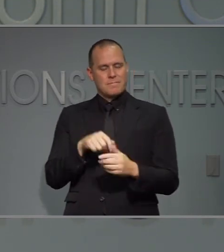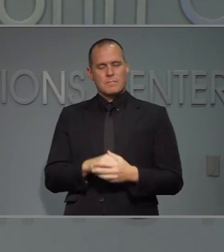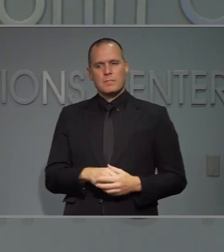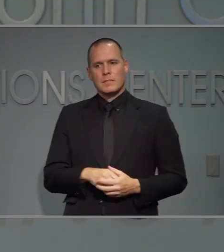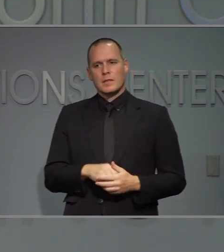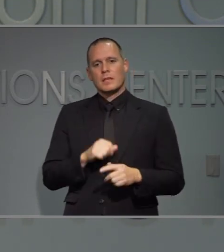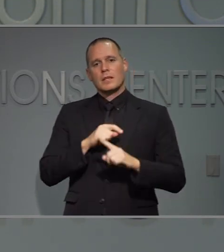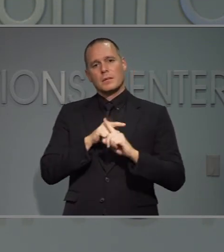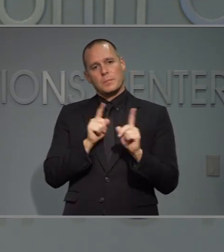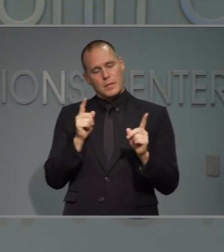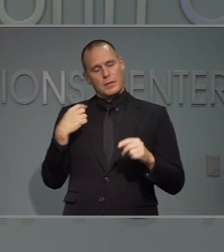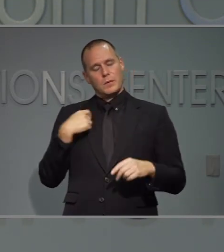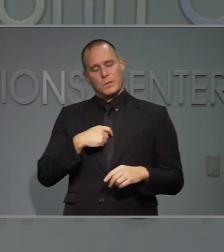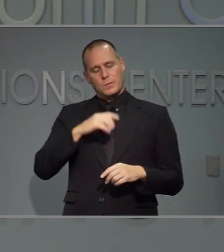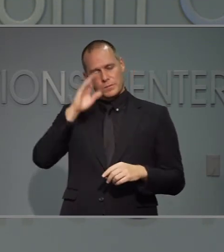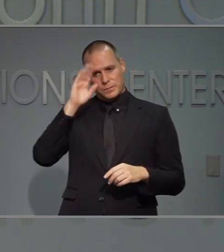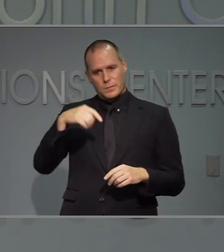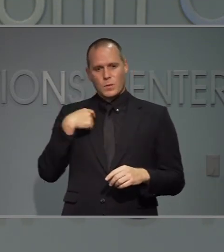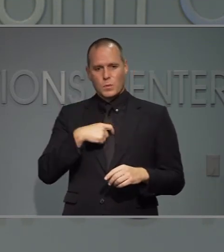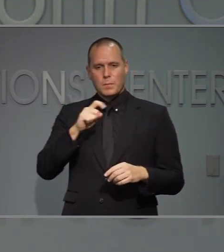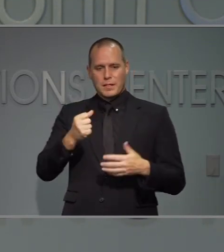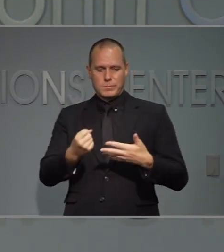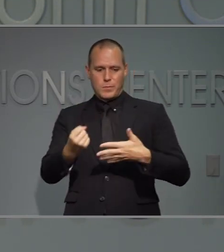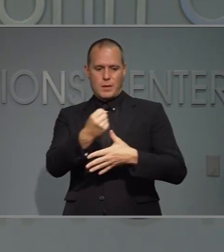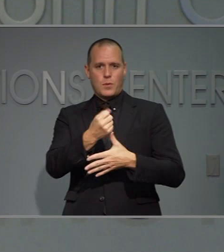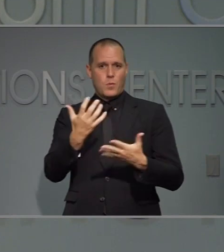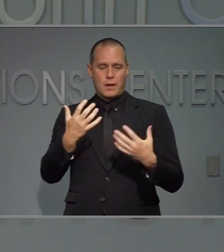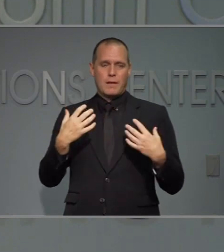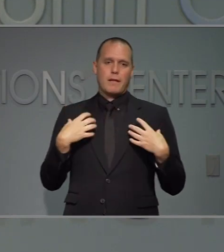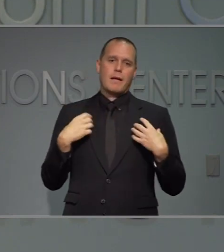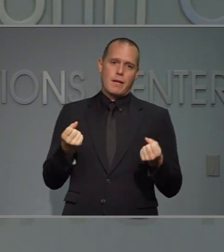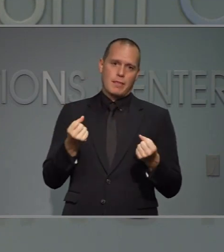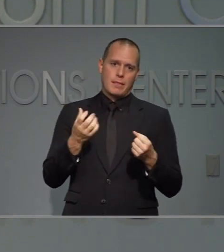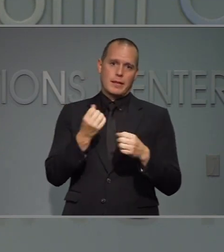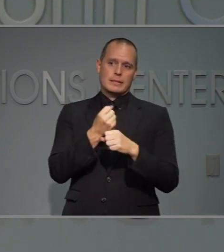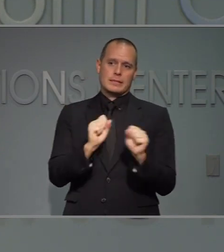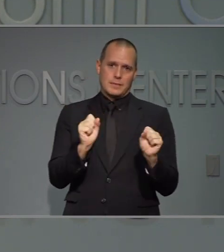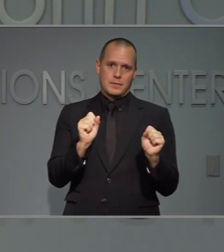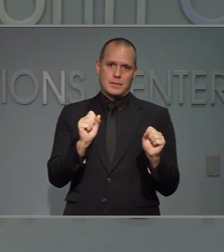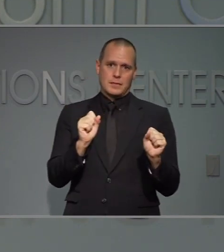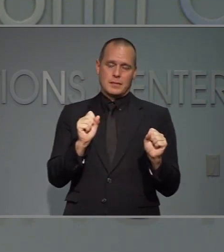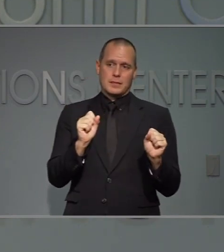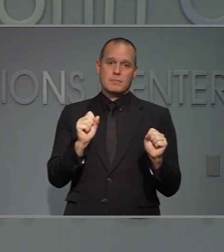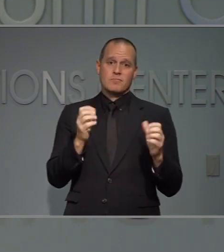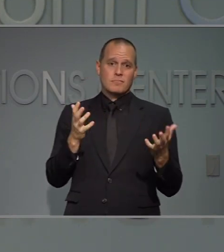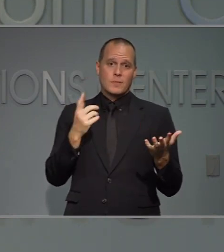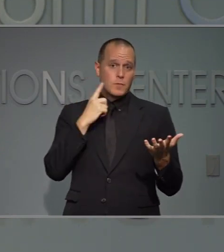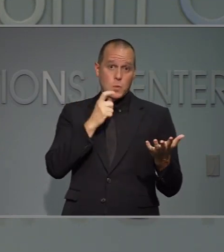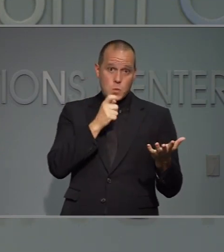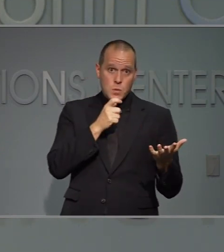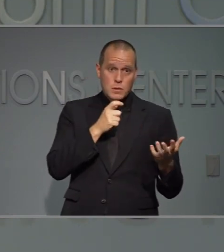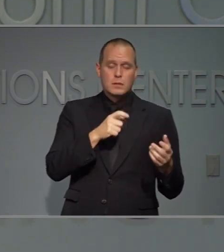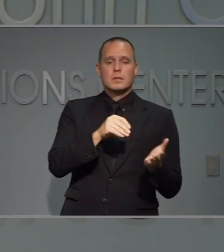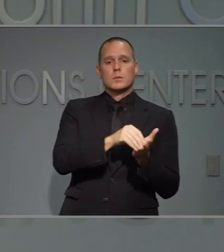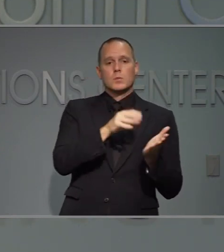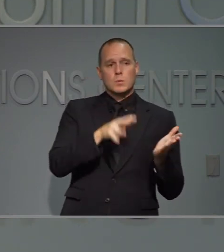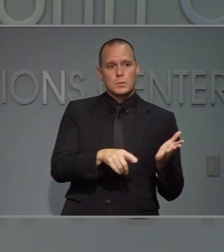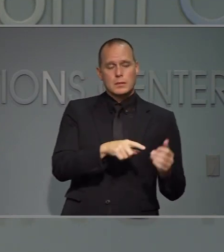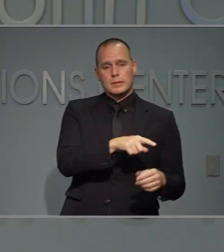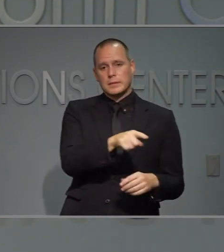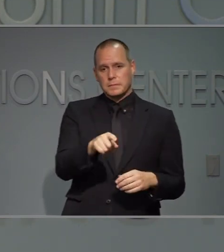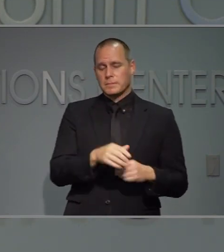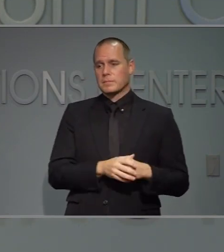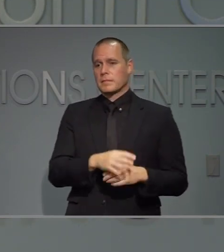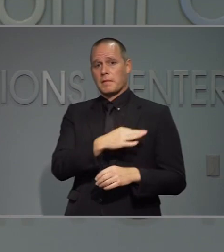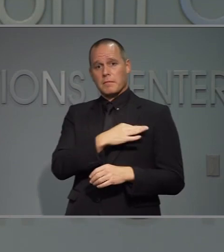Sin embargo sabemos que debemos. Continuar la salud y seguridad. De los alumnos proteger